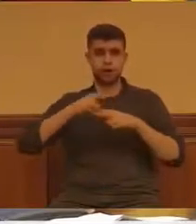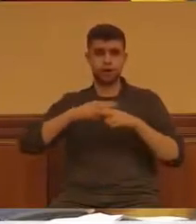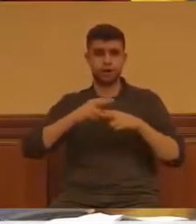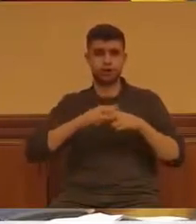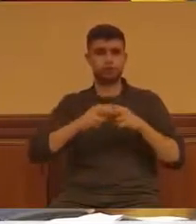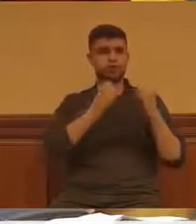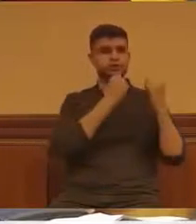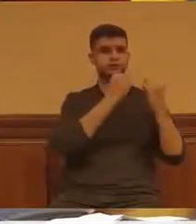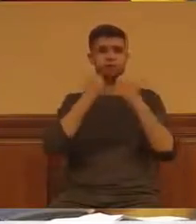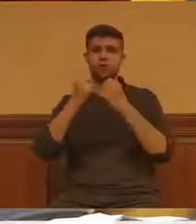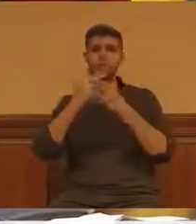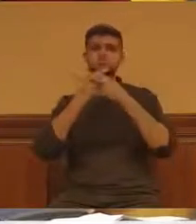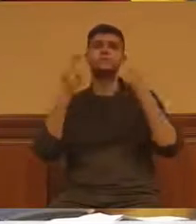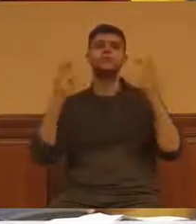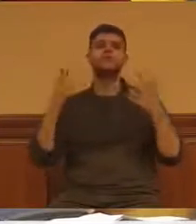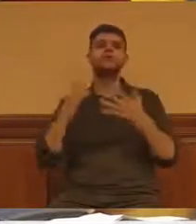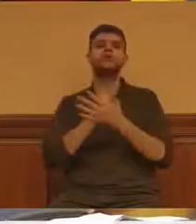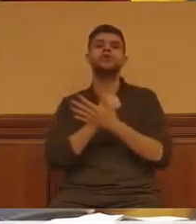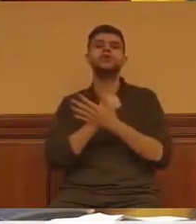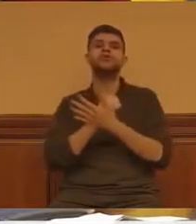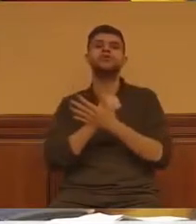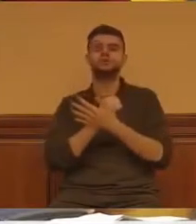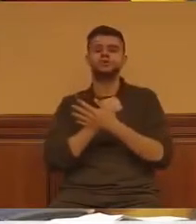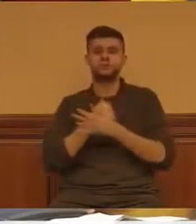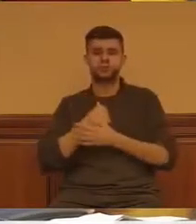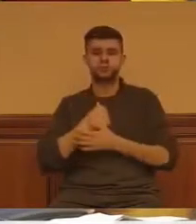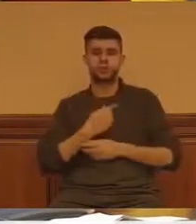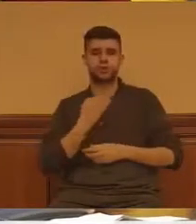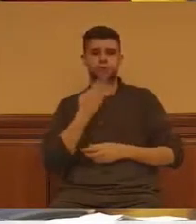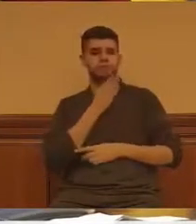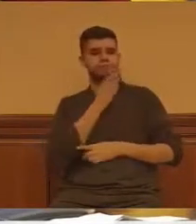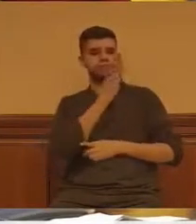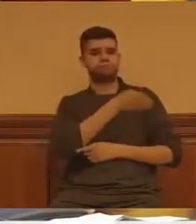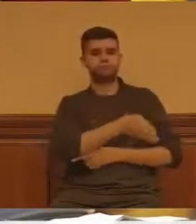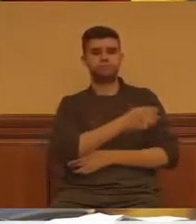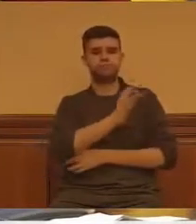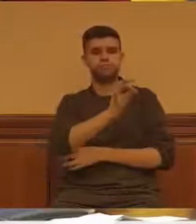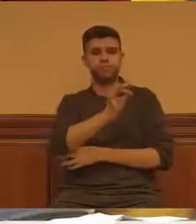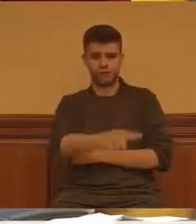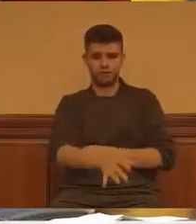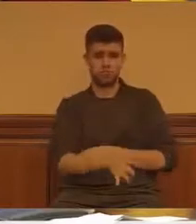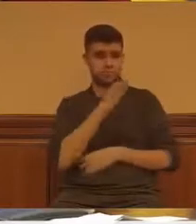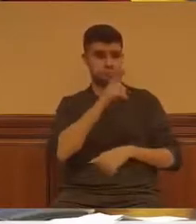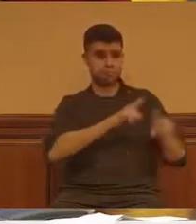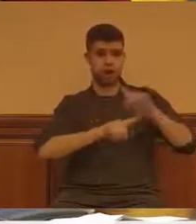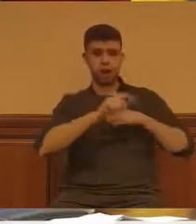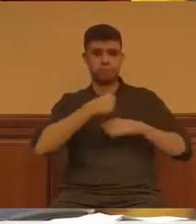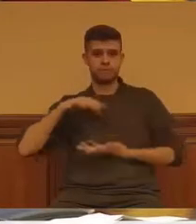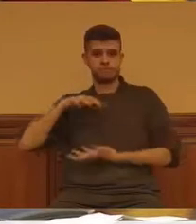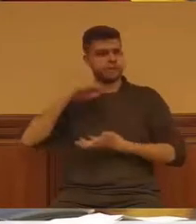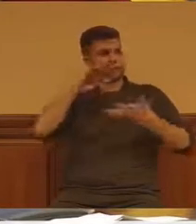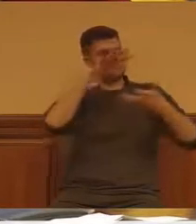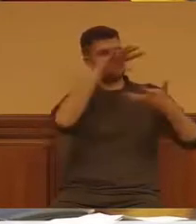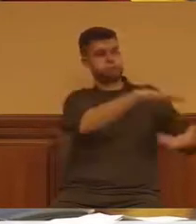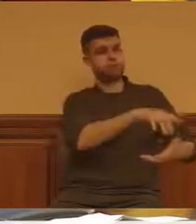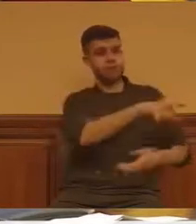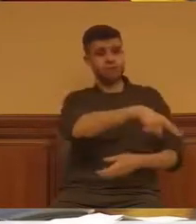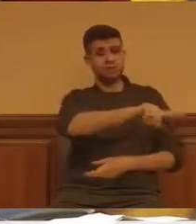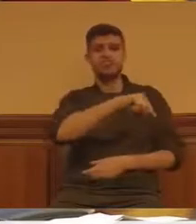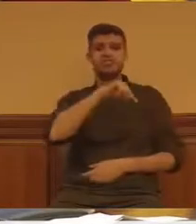la política no haciéndonos cargo de los problemas que la atenazan y que les hace sentir que ya lo han perdido todo.